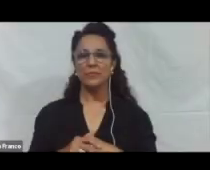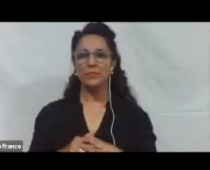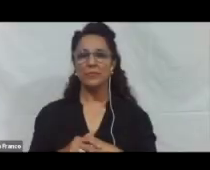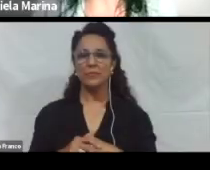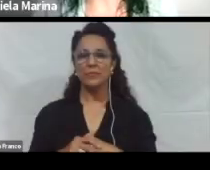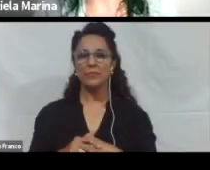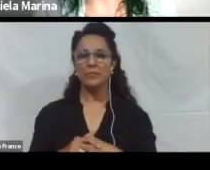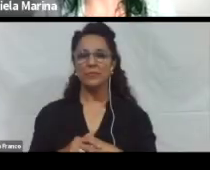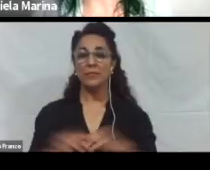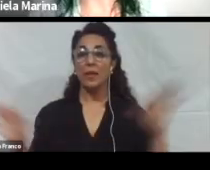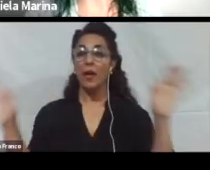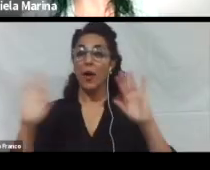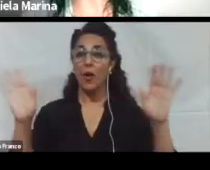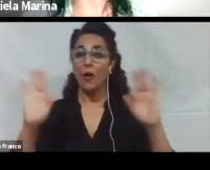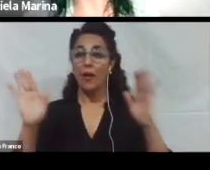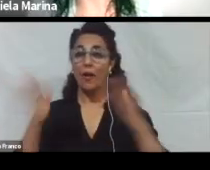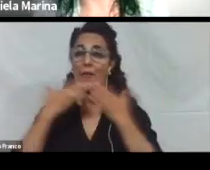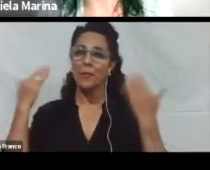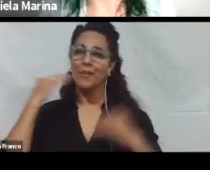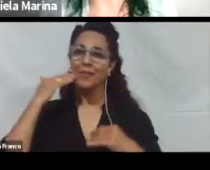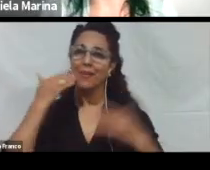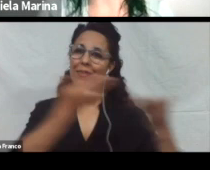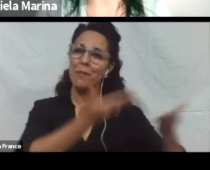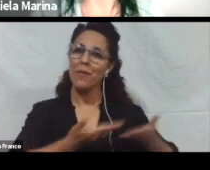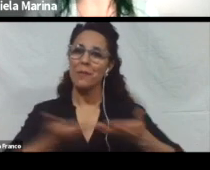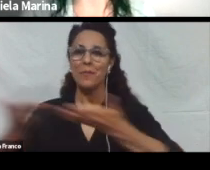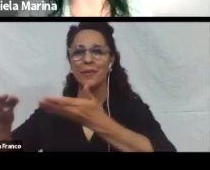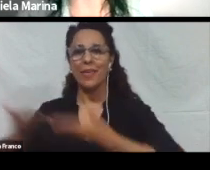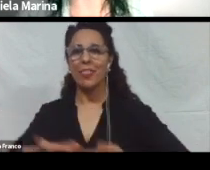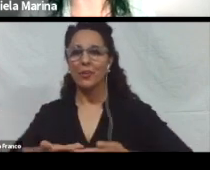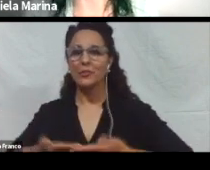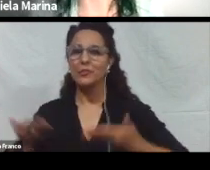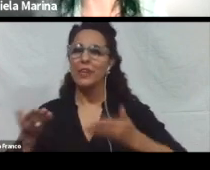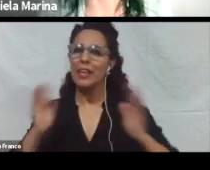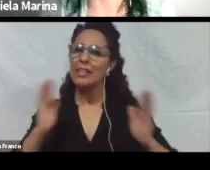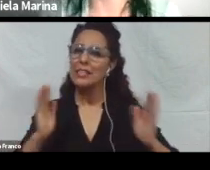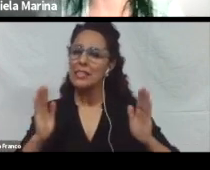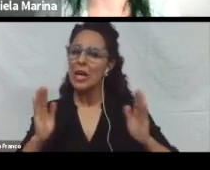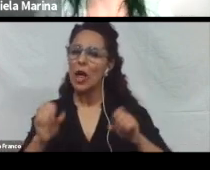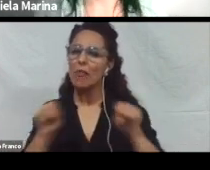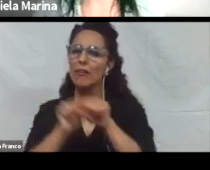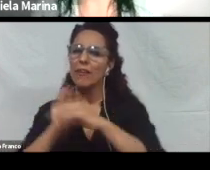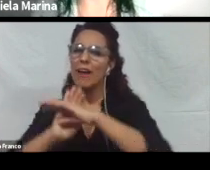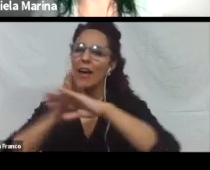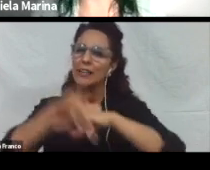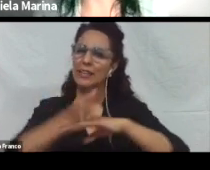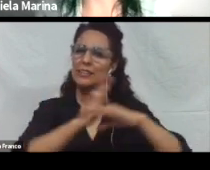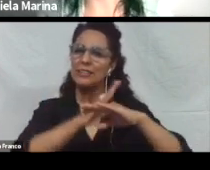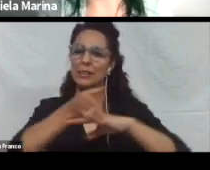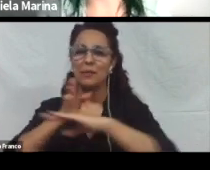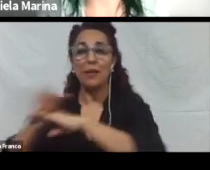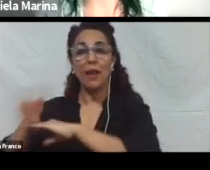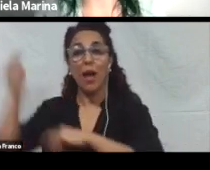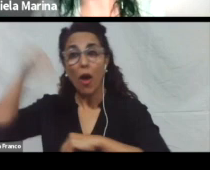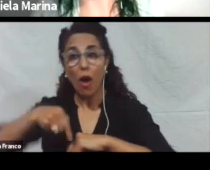Hola, buenas tardes. Bienvenidos a este nuevo ciclo de navegación accesible. Hoy iremos la